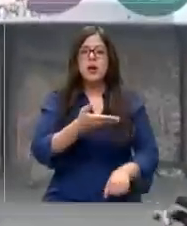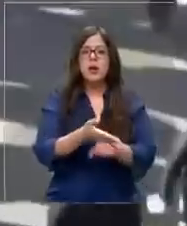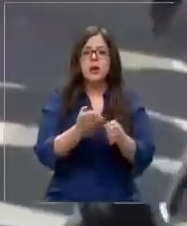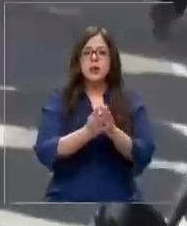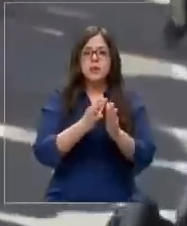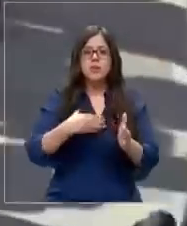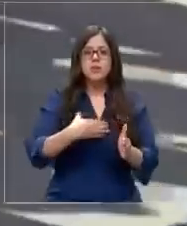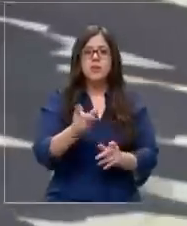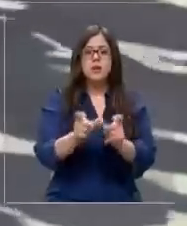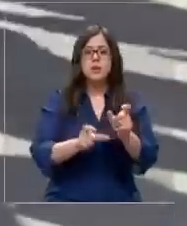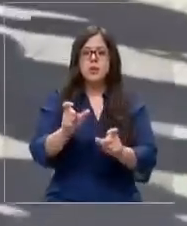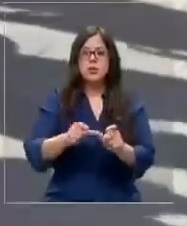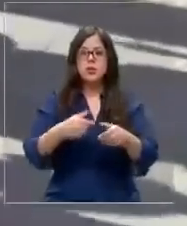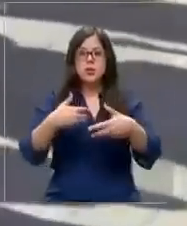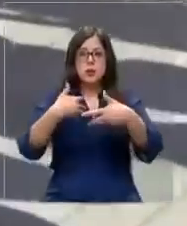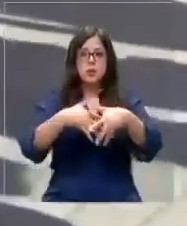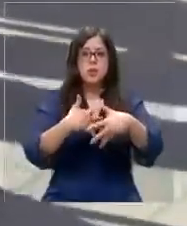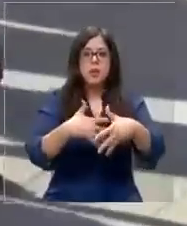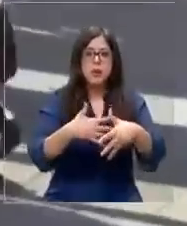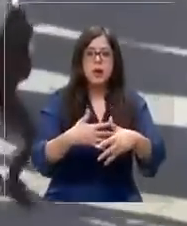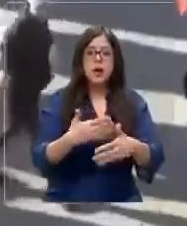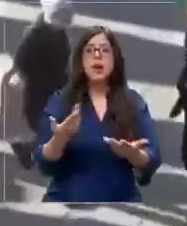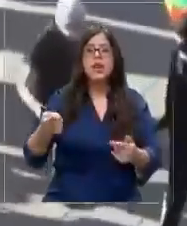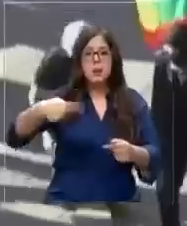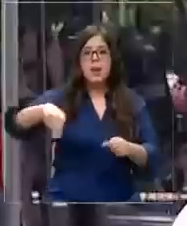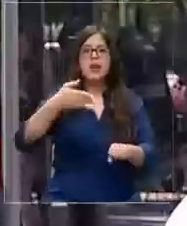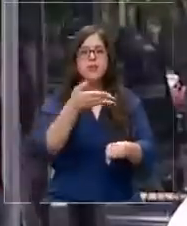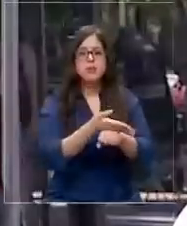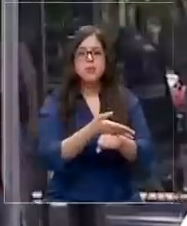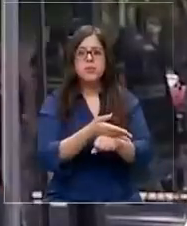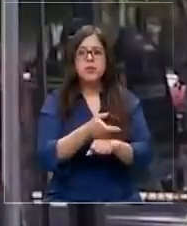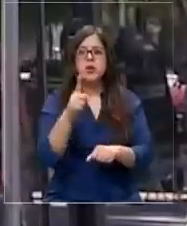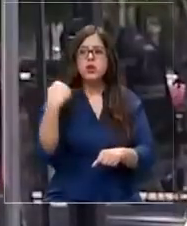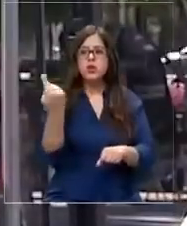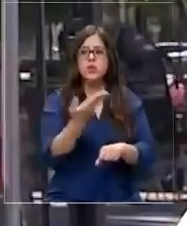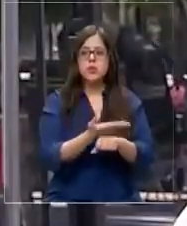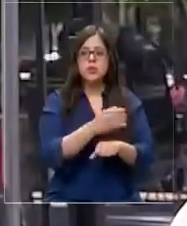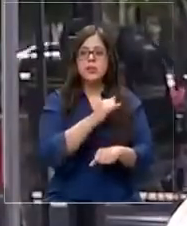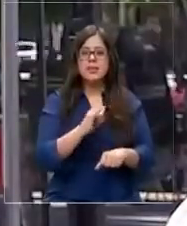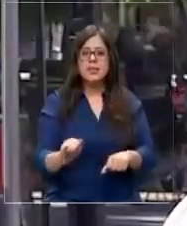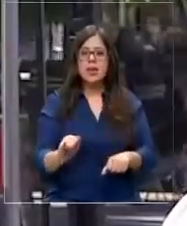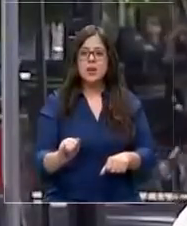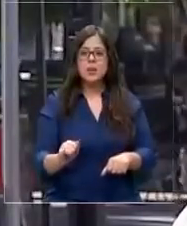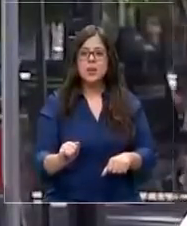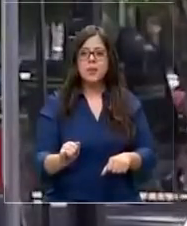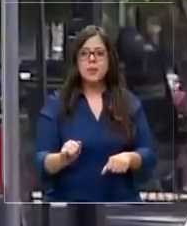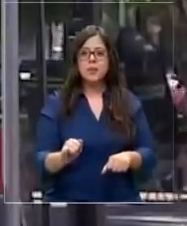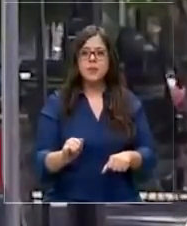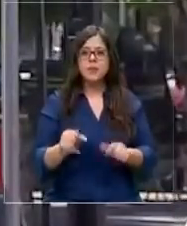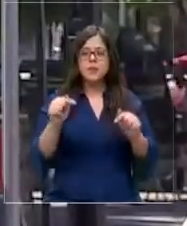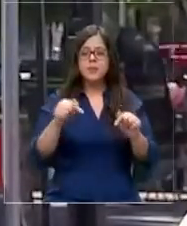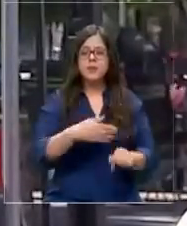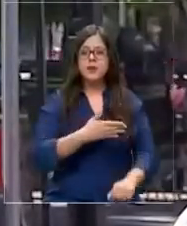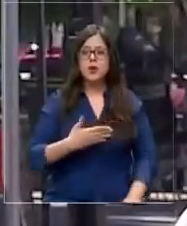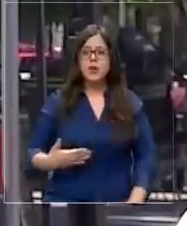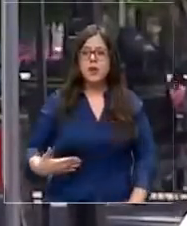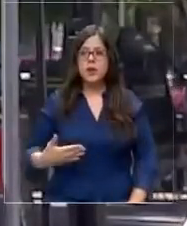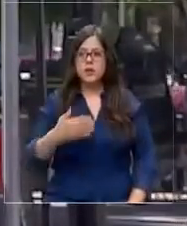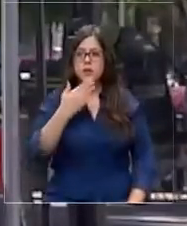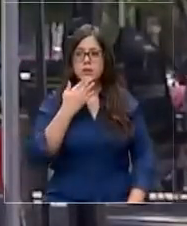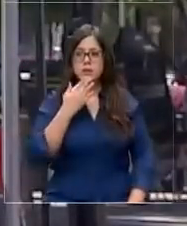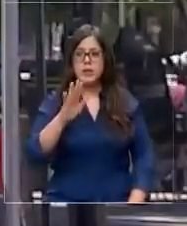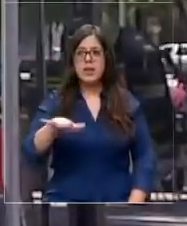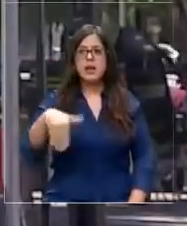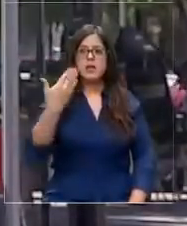empatía a quienes protestan por demandas que a su juicio son necesarias. Vamos a pedir siempre, como lo hemos hecho tanto a este gobierno y especialmente